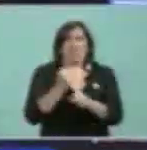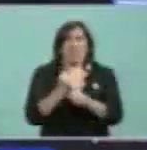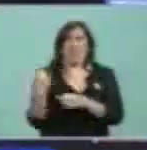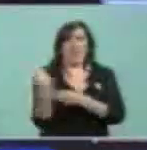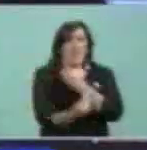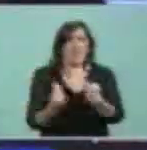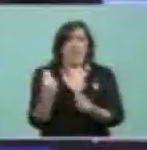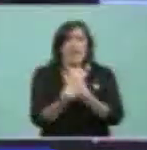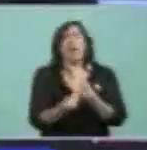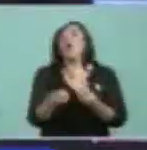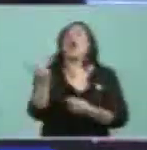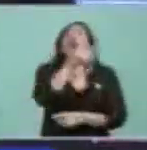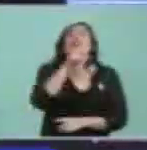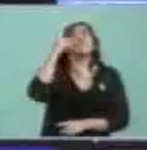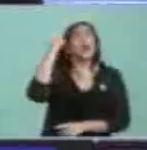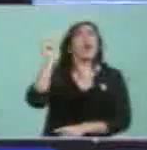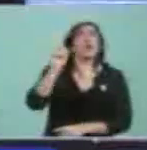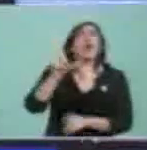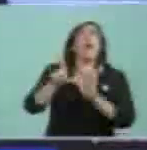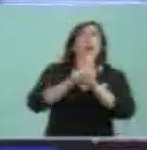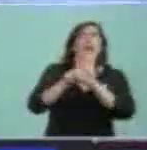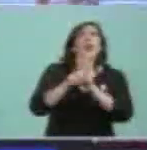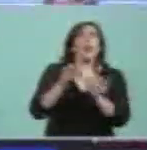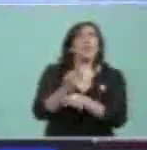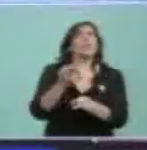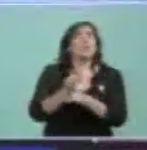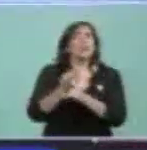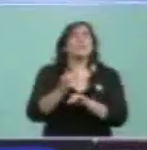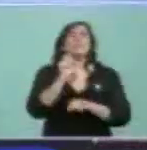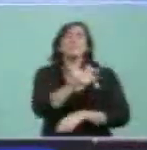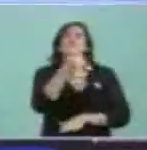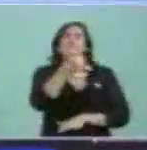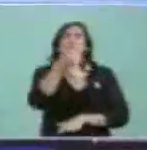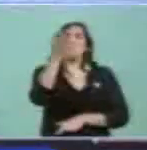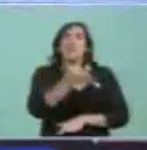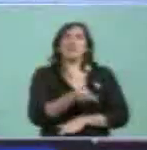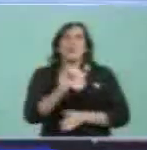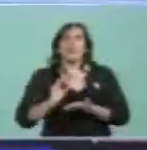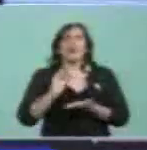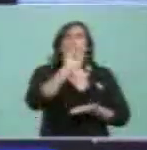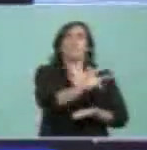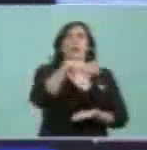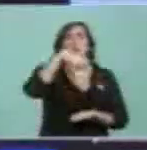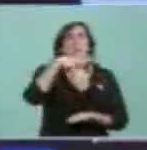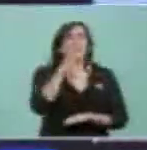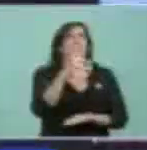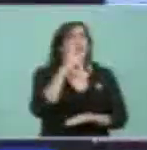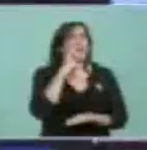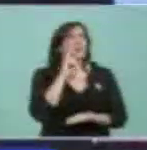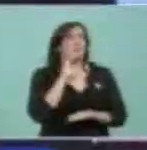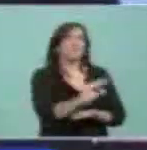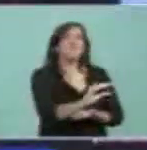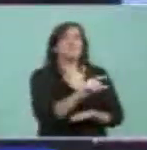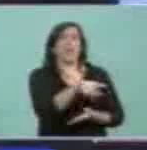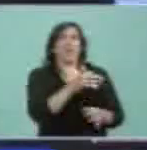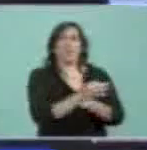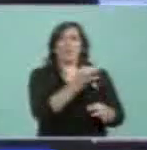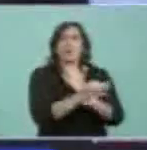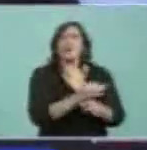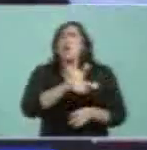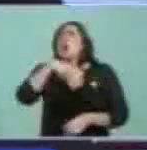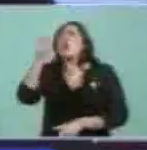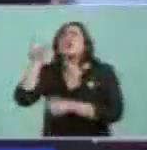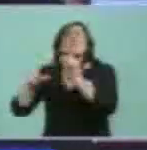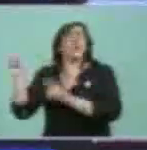dirán fue no, la ley de educación, esa que estableció el 6% del PBI destinado a la educación, otros